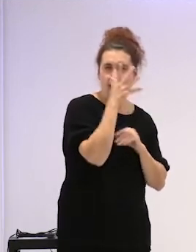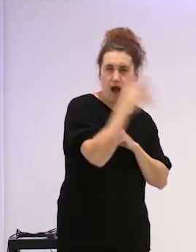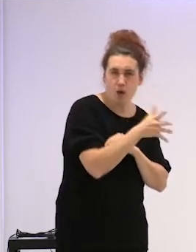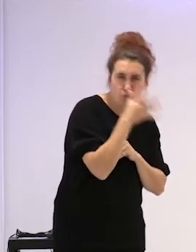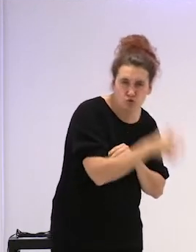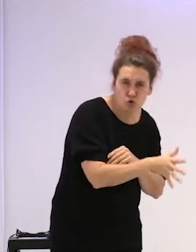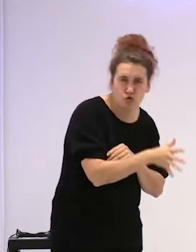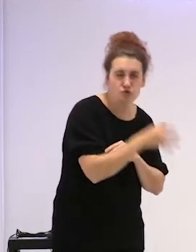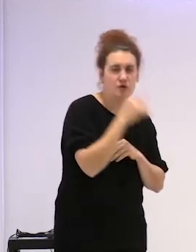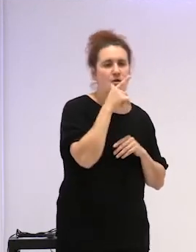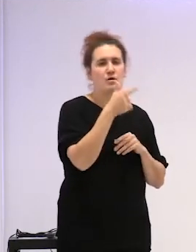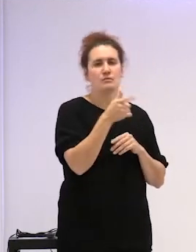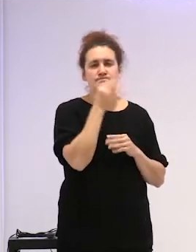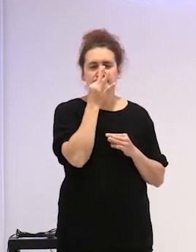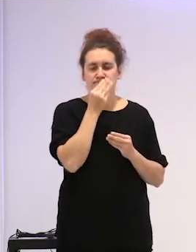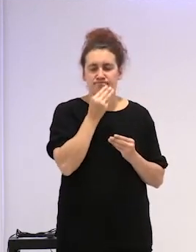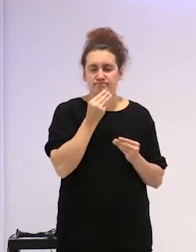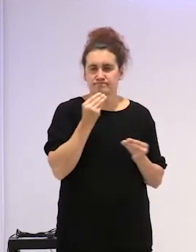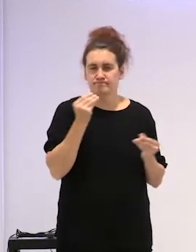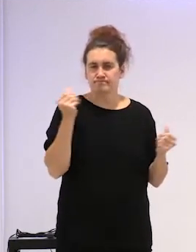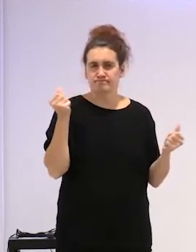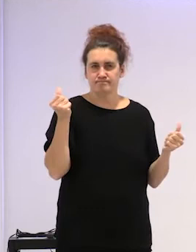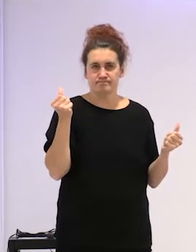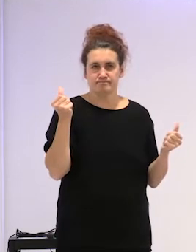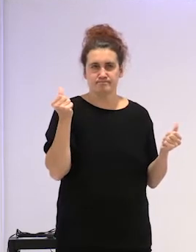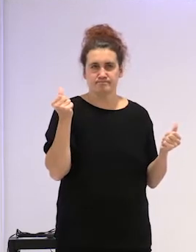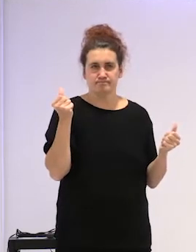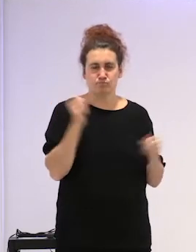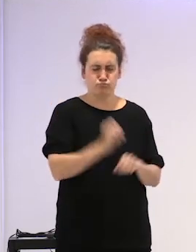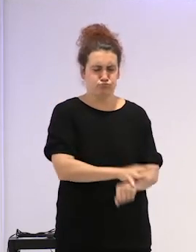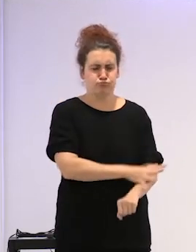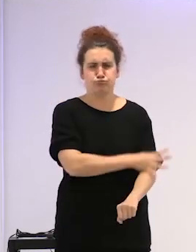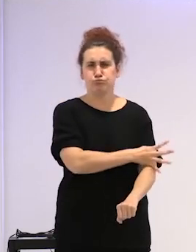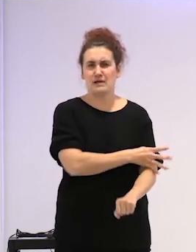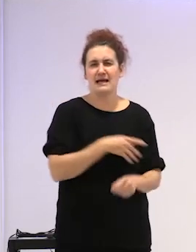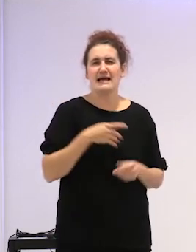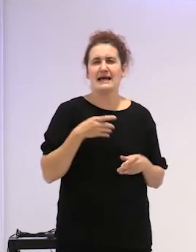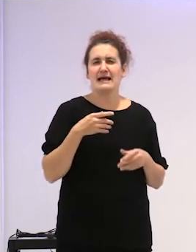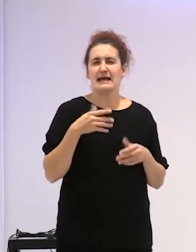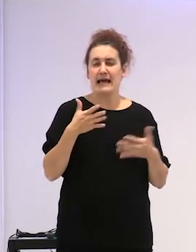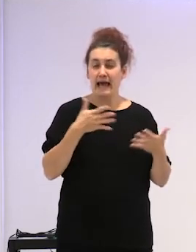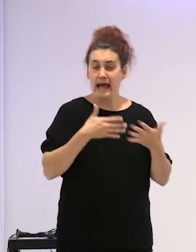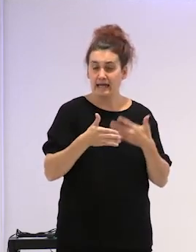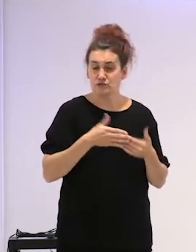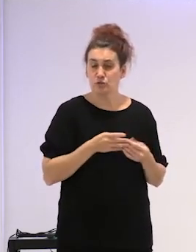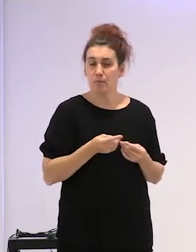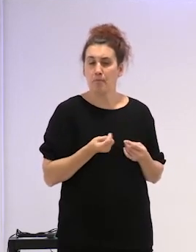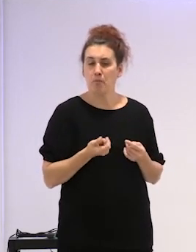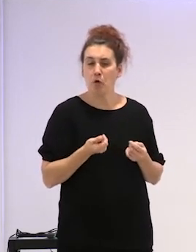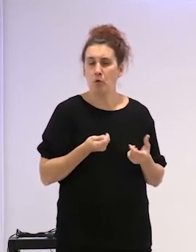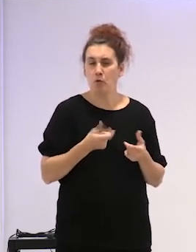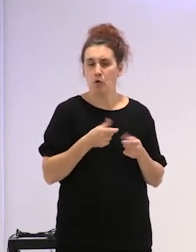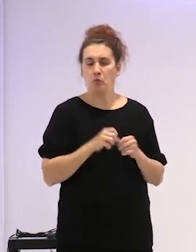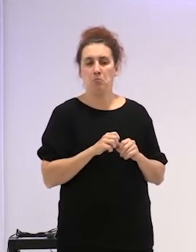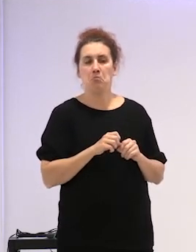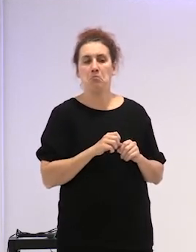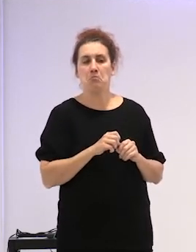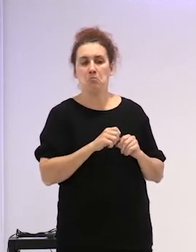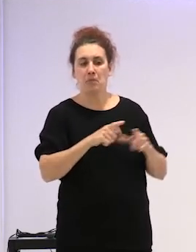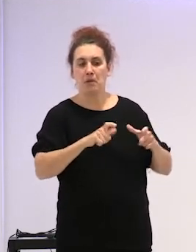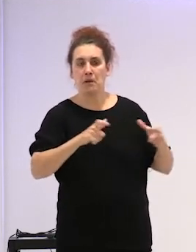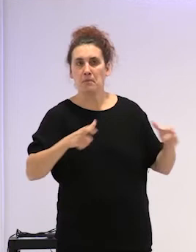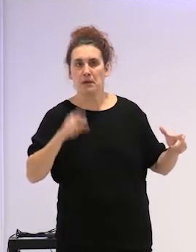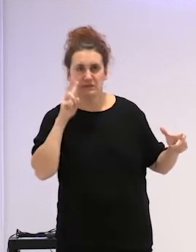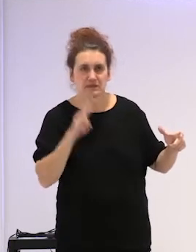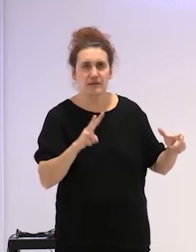tras un silencio estremecedor. En un gesto paulatino van saliendo a la luz. Y lo que pregunto es por esta